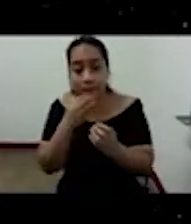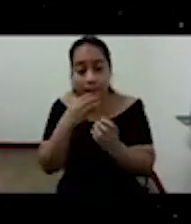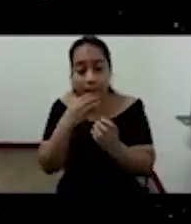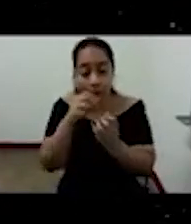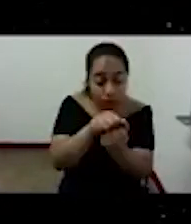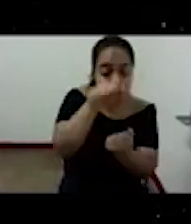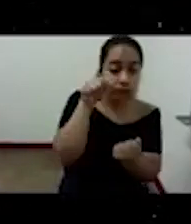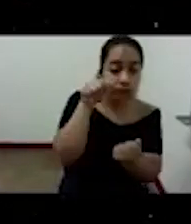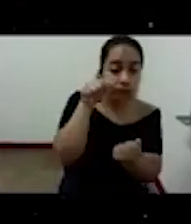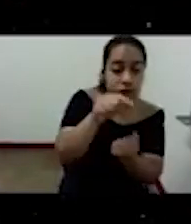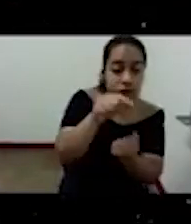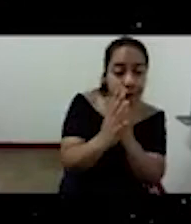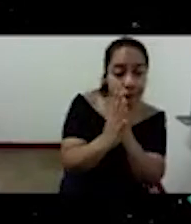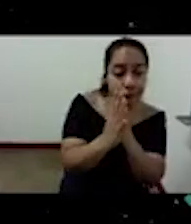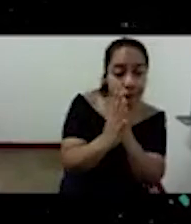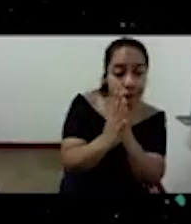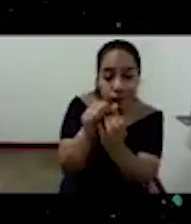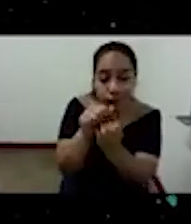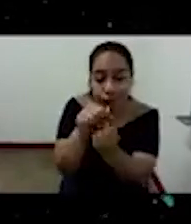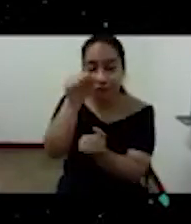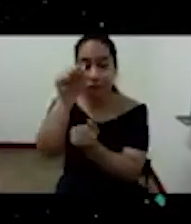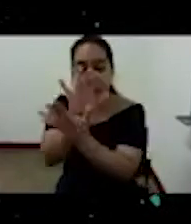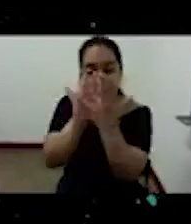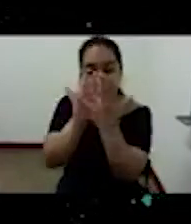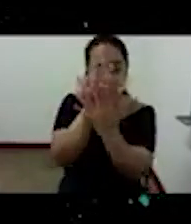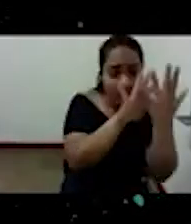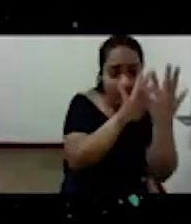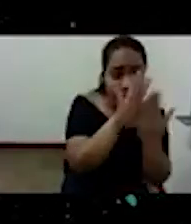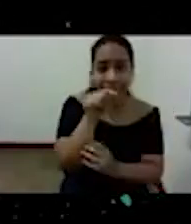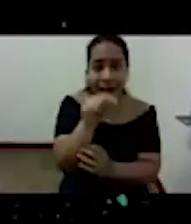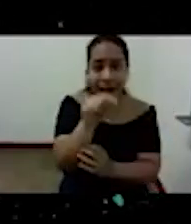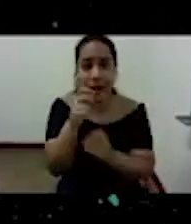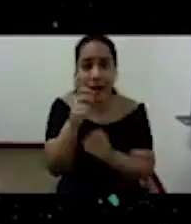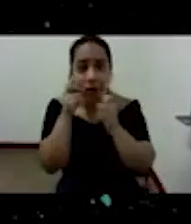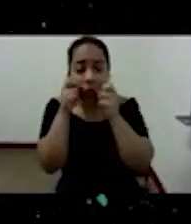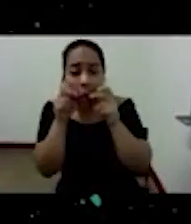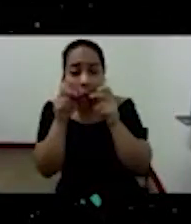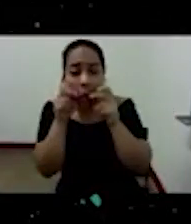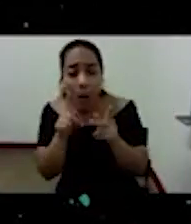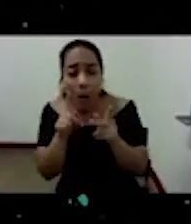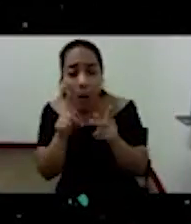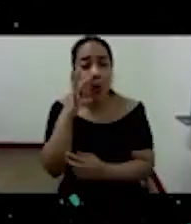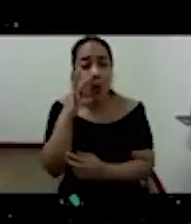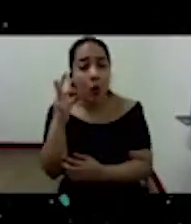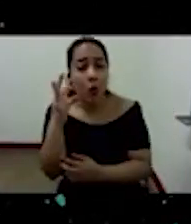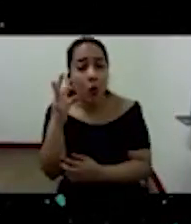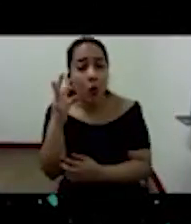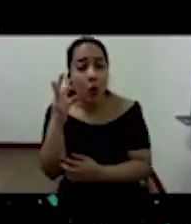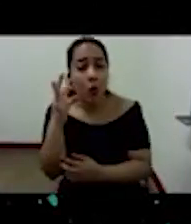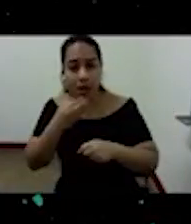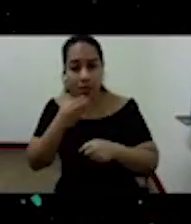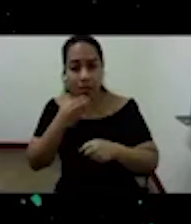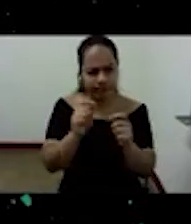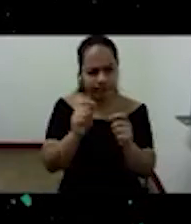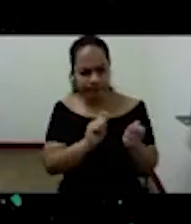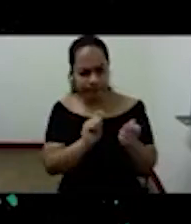que el hombre puede mensurar, medir.